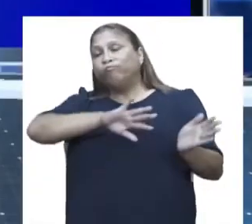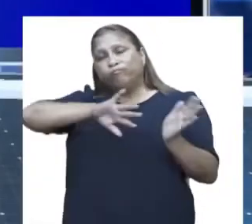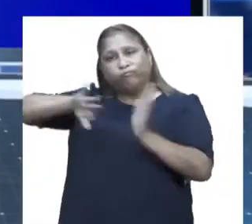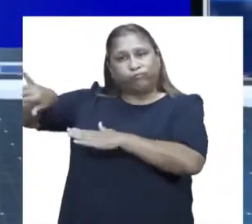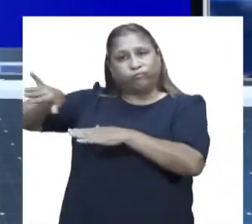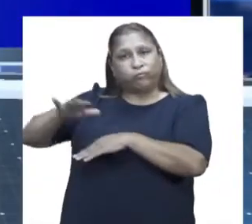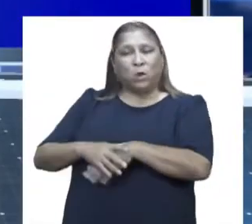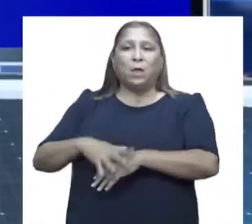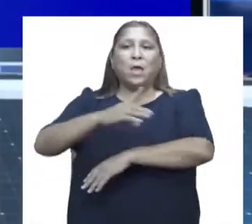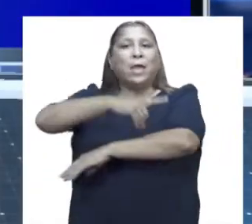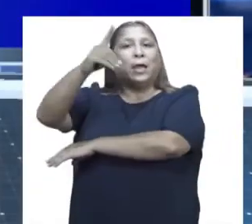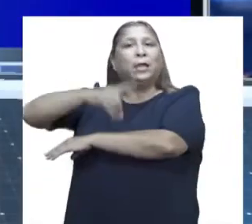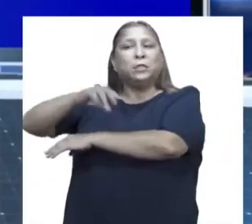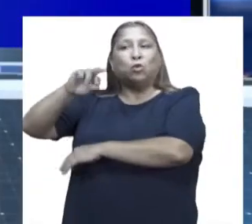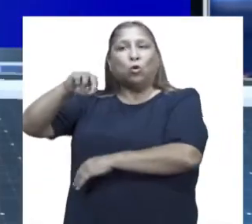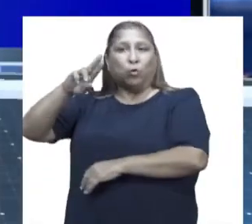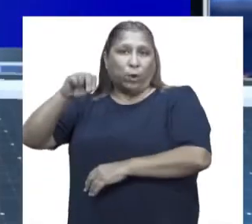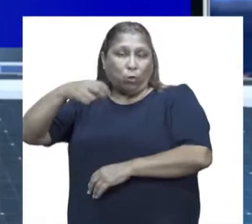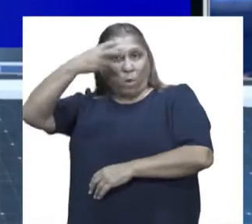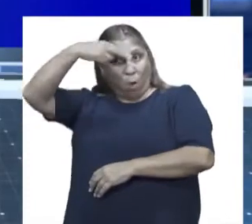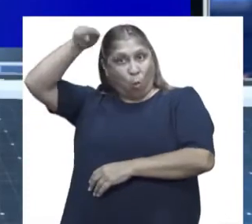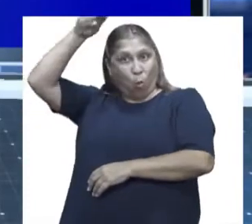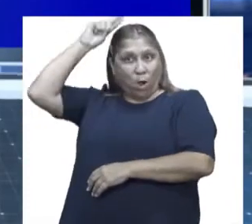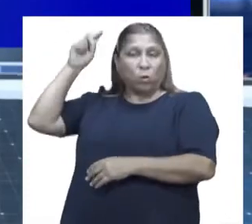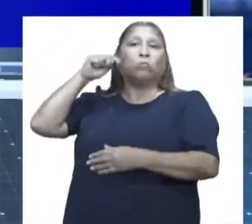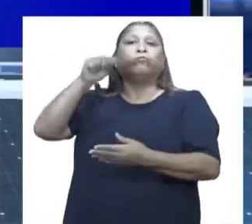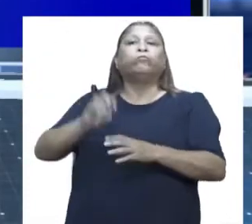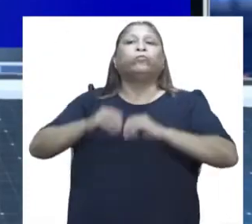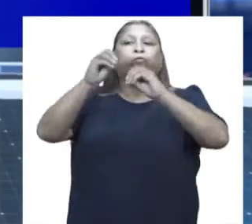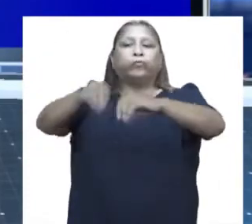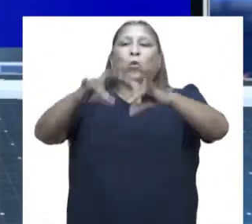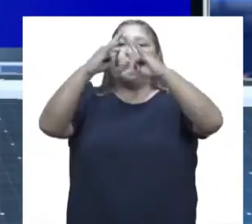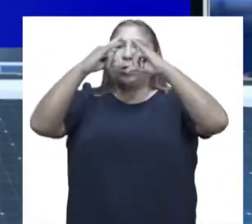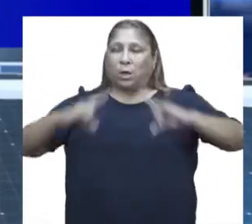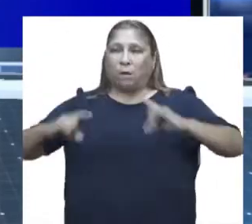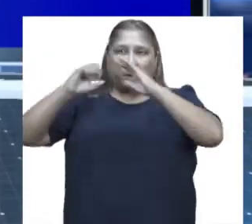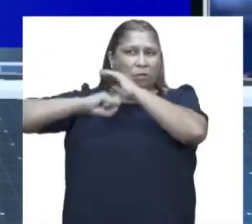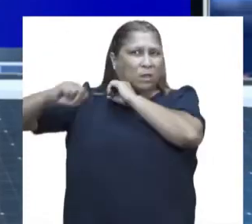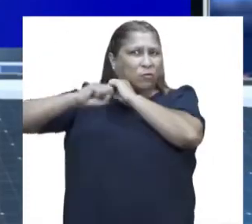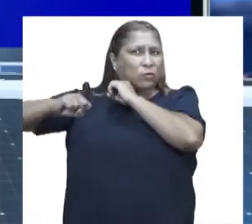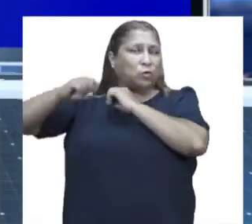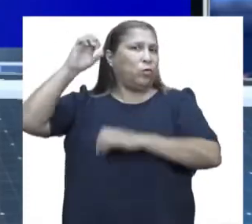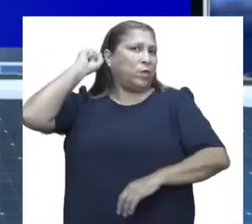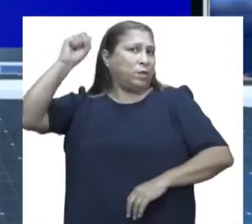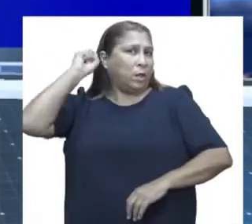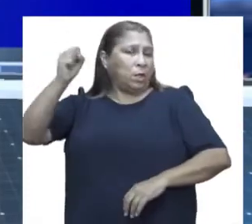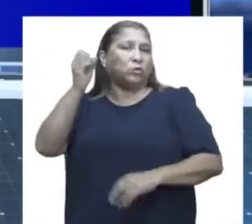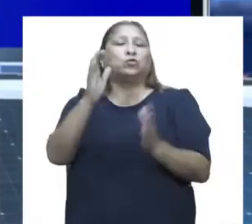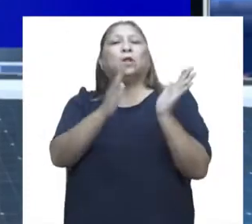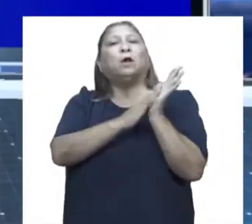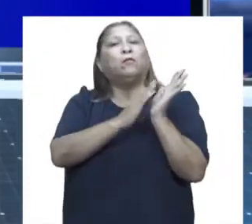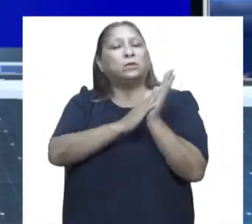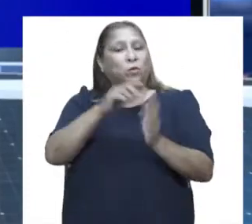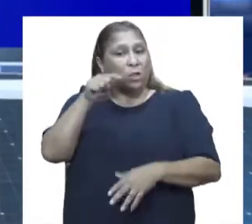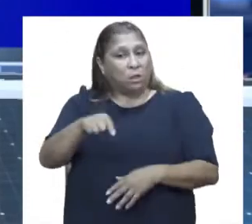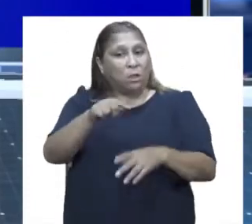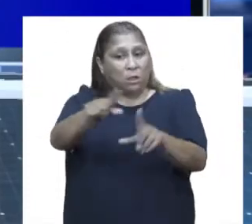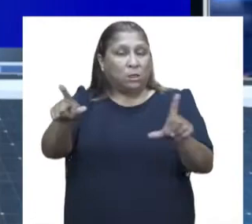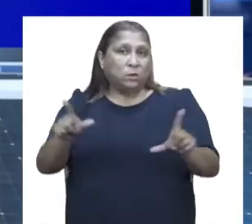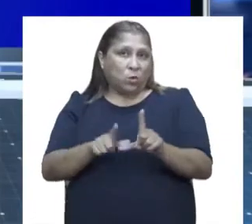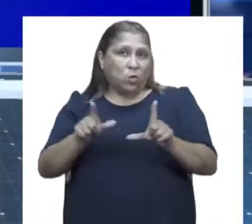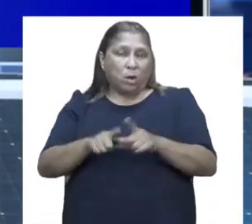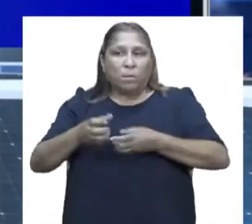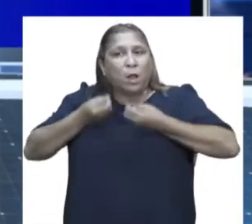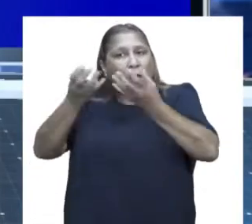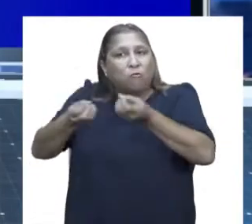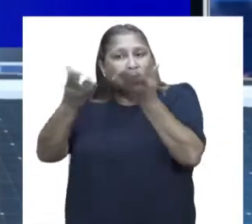lado, en el distrito de Rupa Rupa, en Huánuco, se instaló una carpa de difusión de derechos organizada por la Oficina Defensorial de esa ciudad para